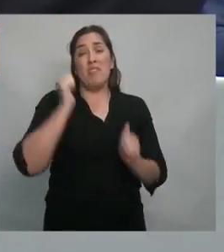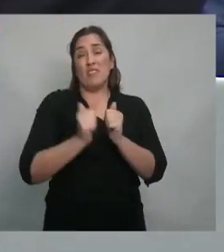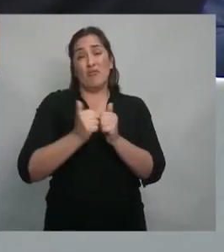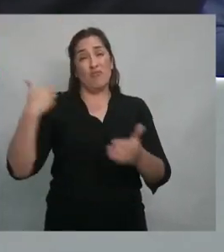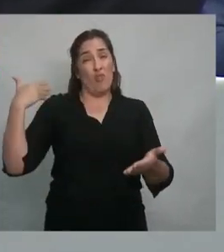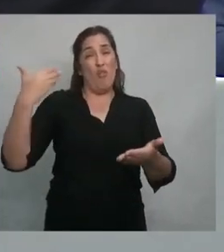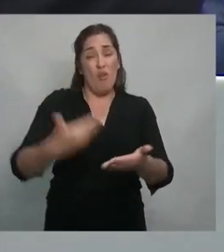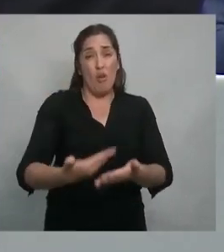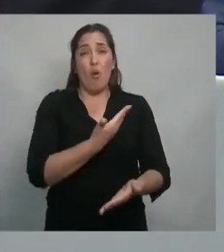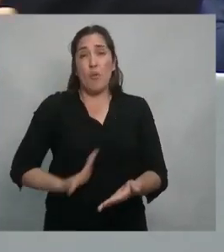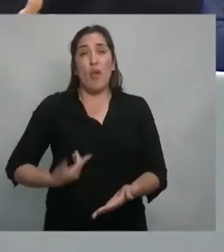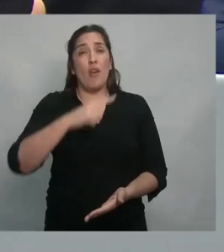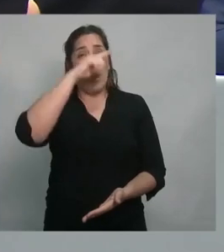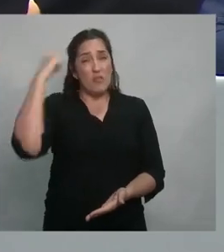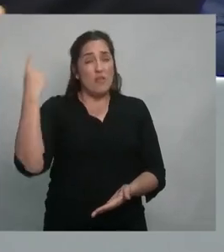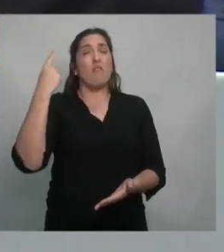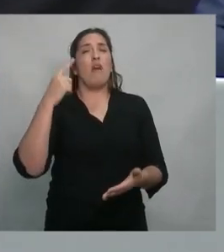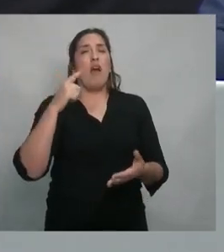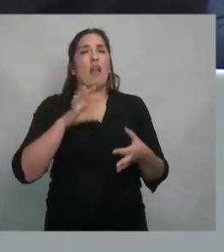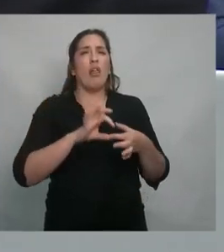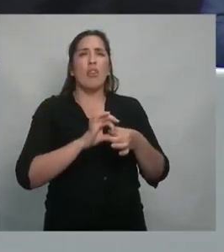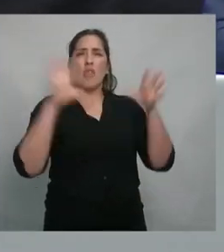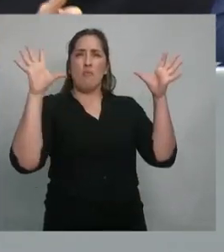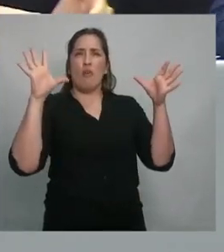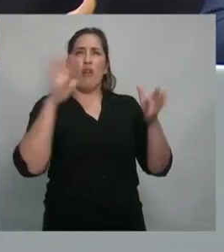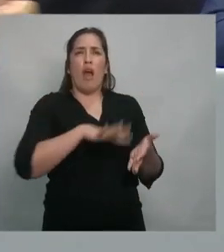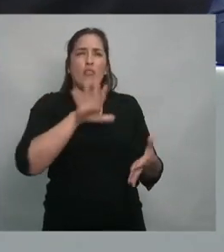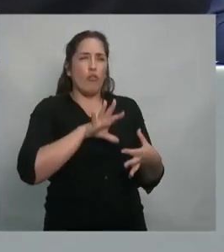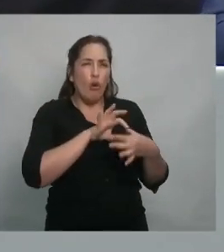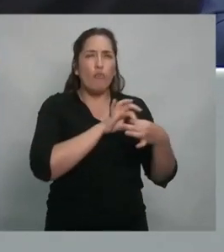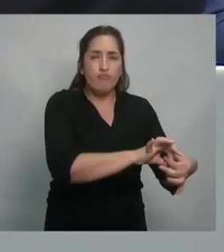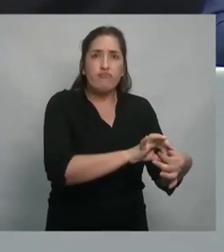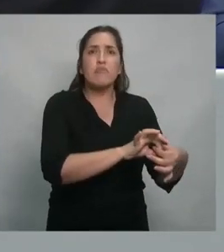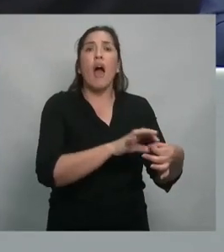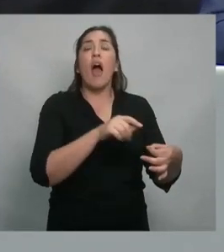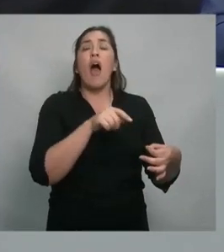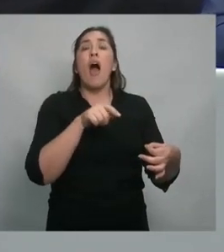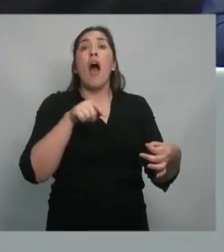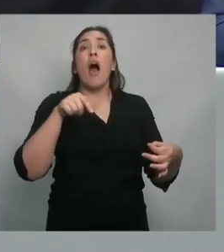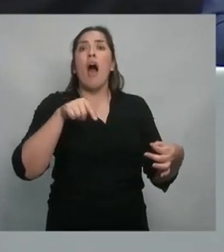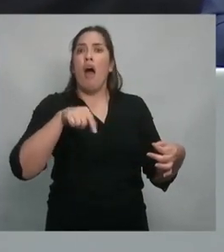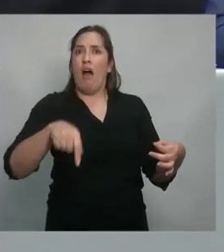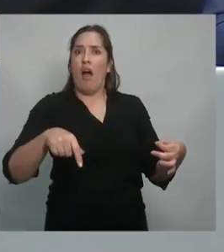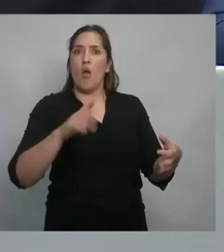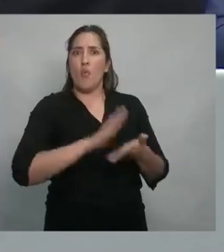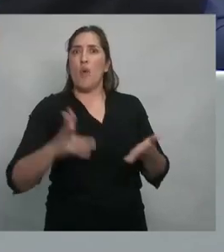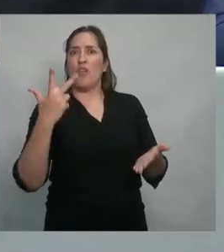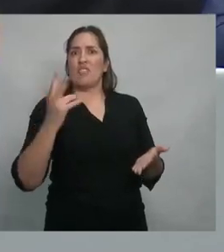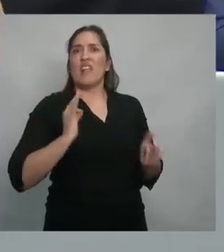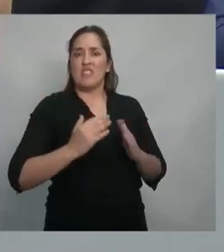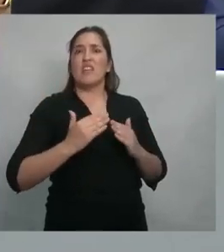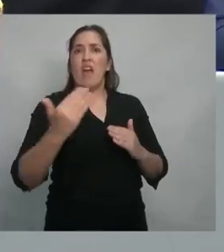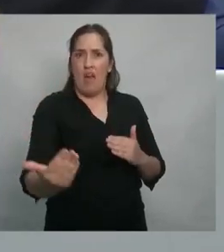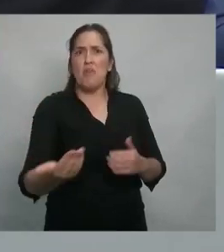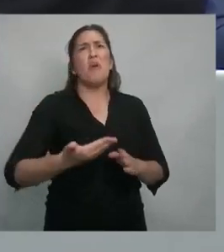nacional, popular y democrático, pudo completar 3 años de gobierno. Ningún otro gobierno,